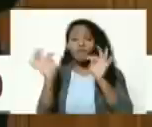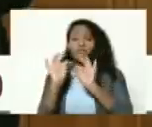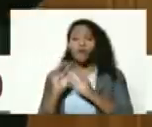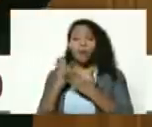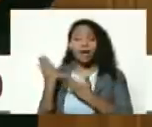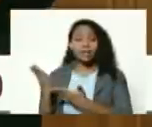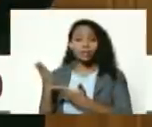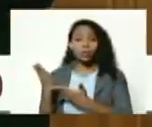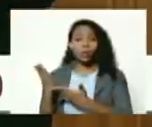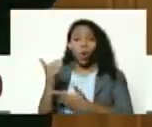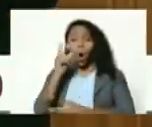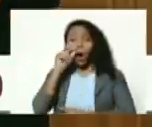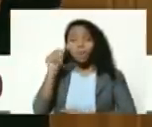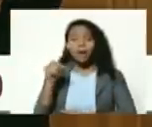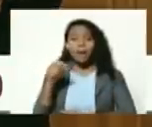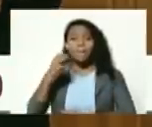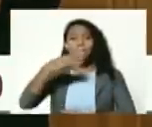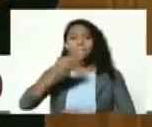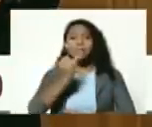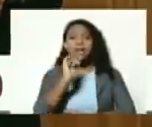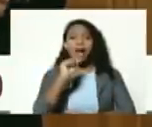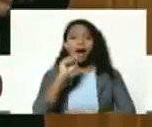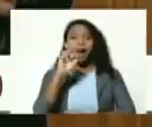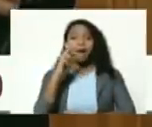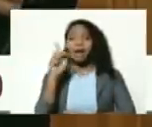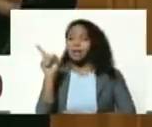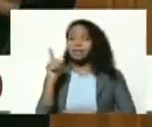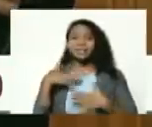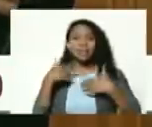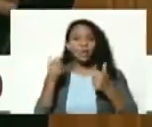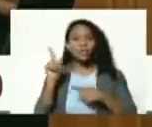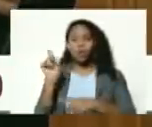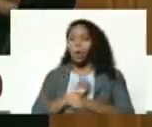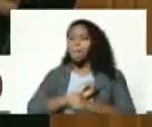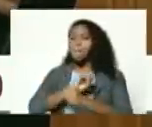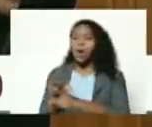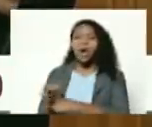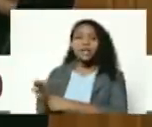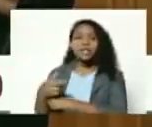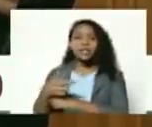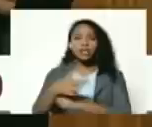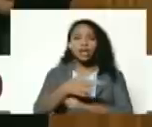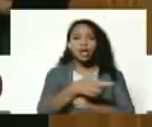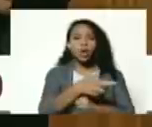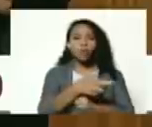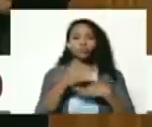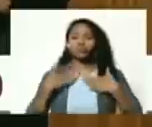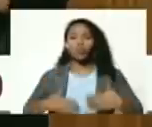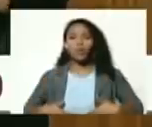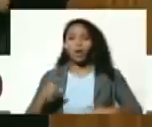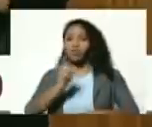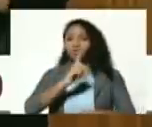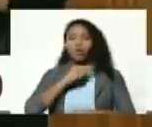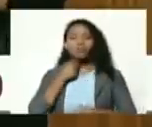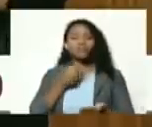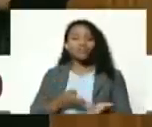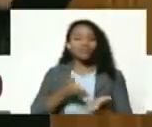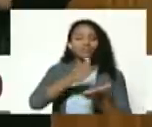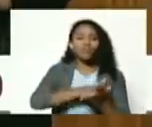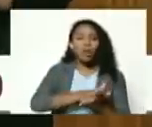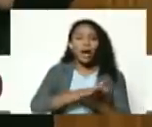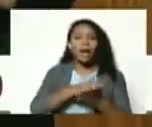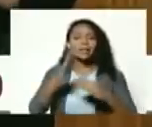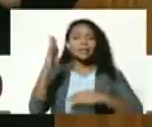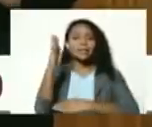Manuel Piar nunca salvo que lo lanzaran al río no fue enterrado en un cementerio